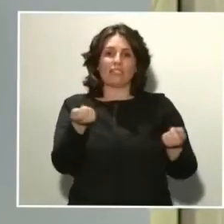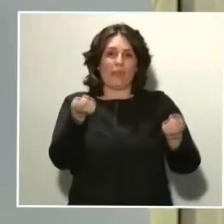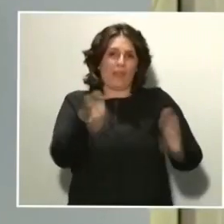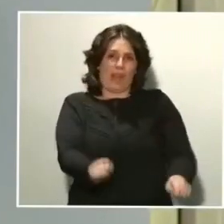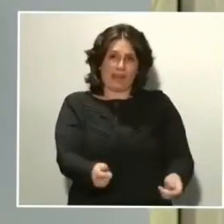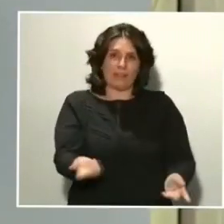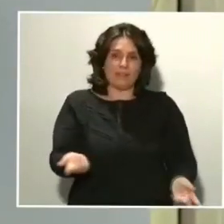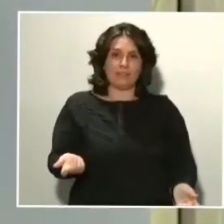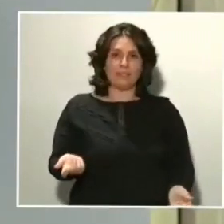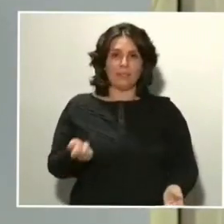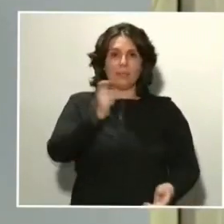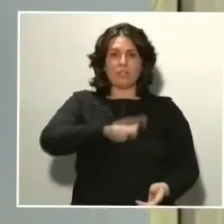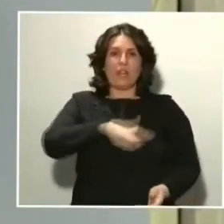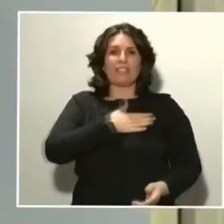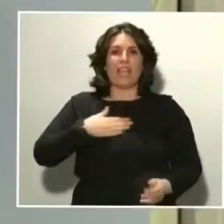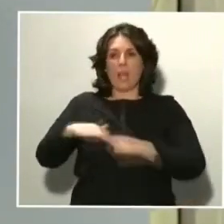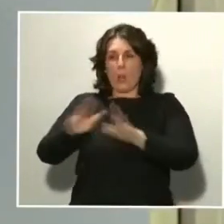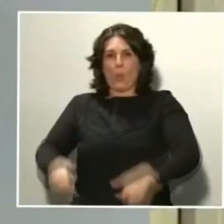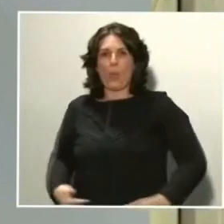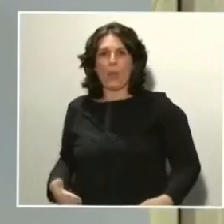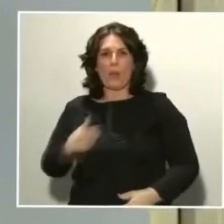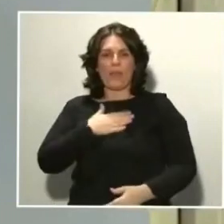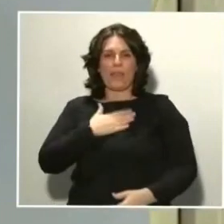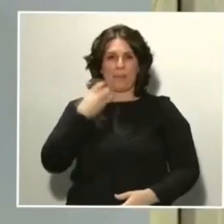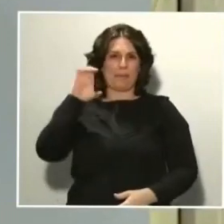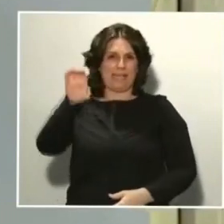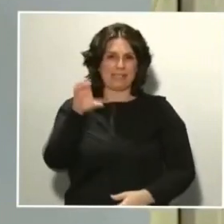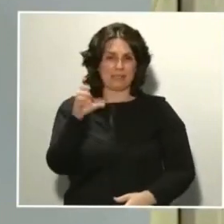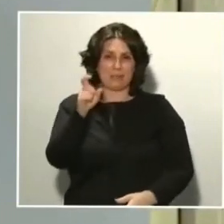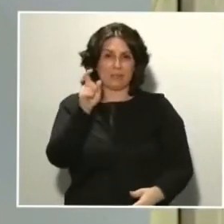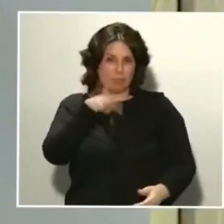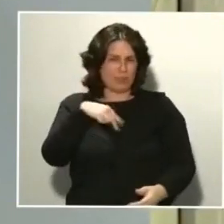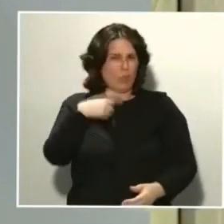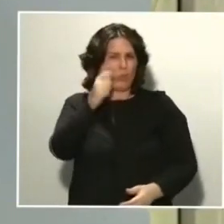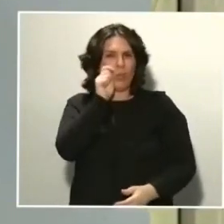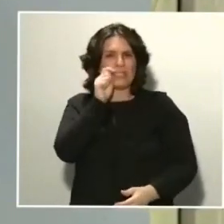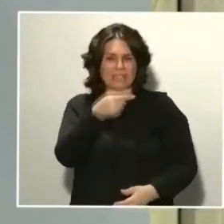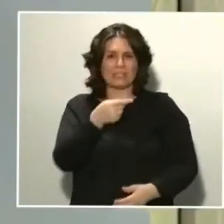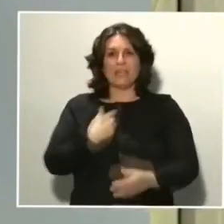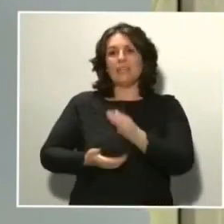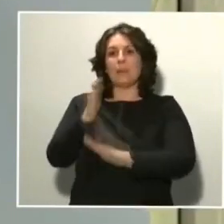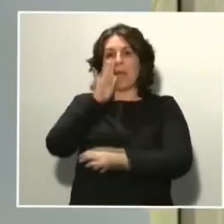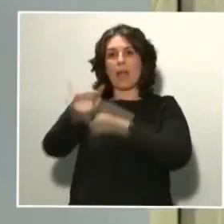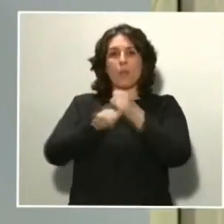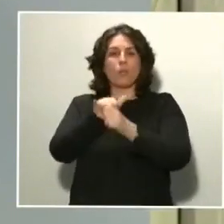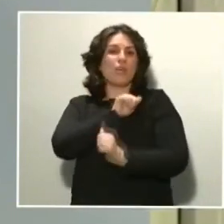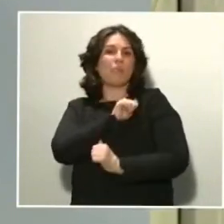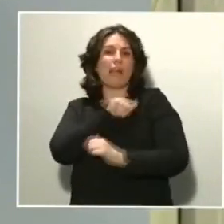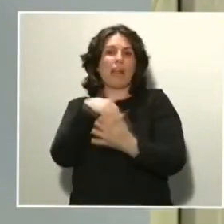quieren volver a sus lugares de origen, son turistas y se van al aeropuerto a esperar a que salga su vuelo, aunque